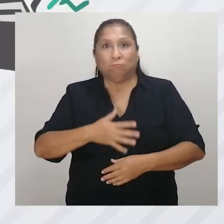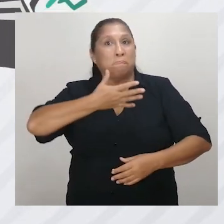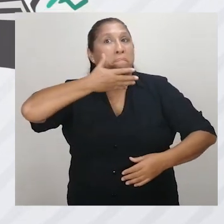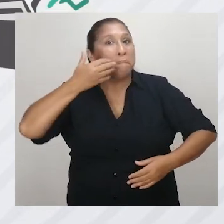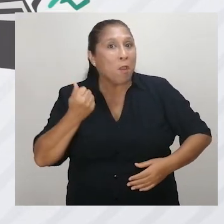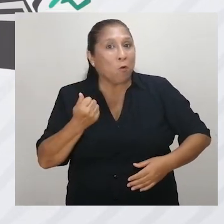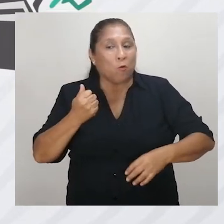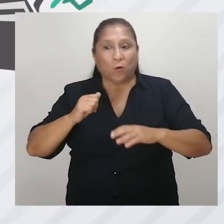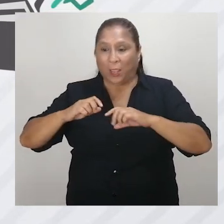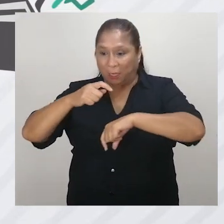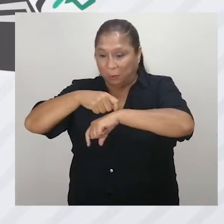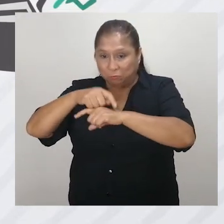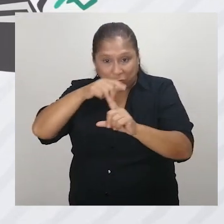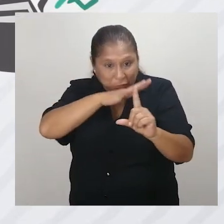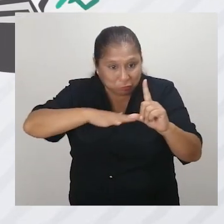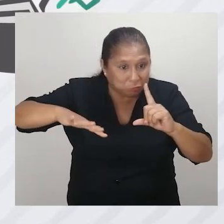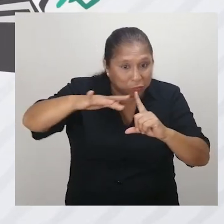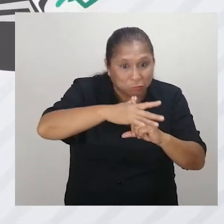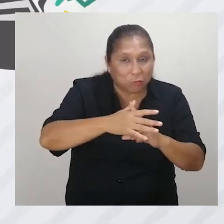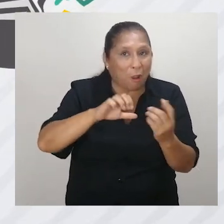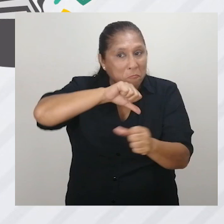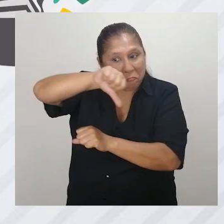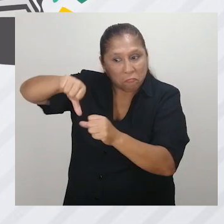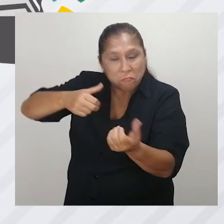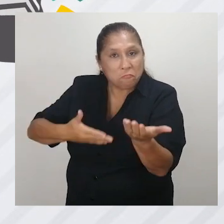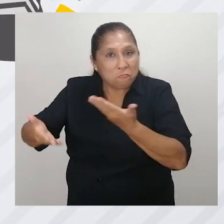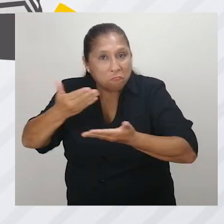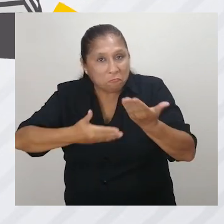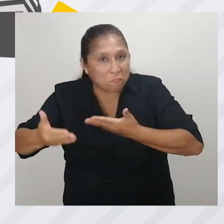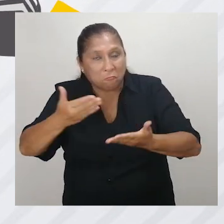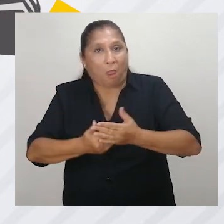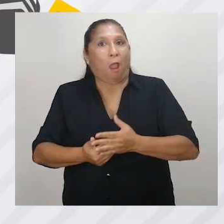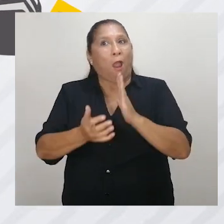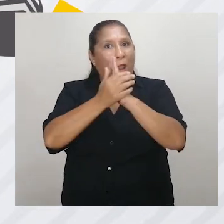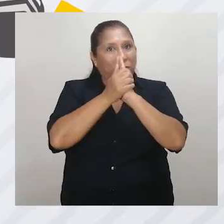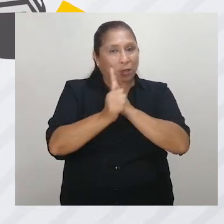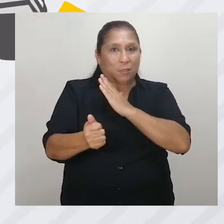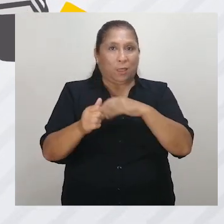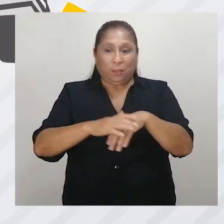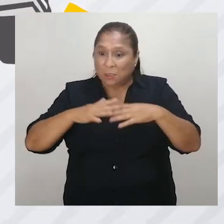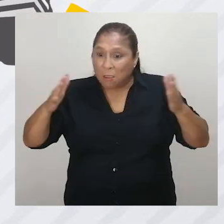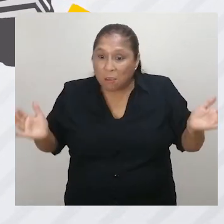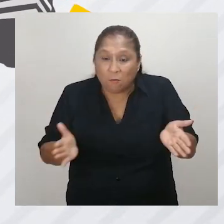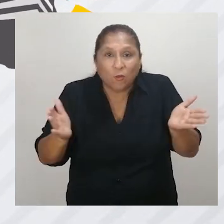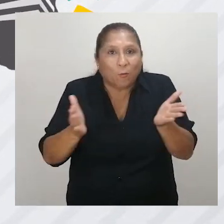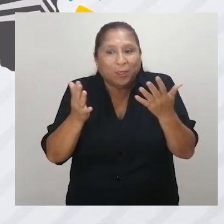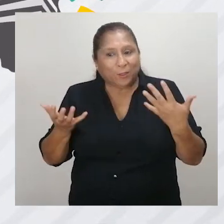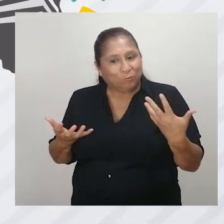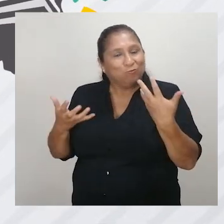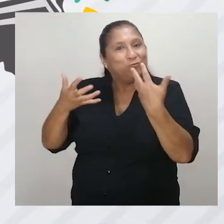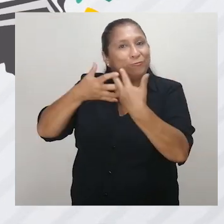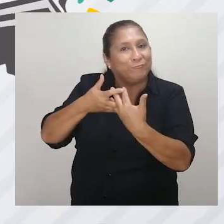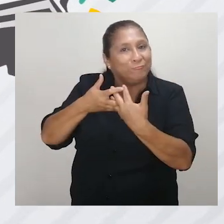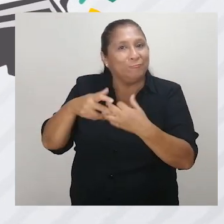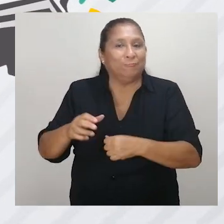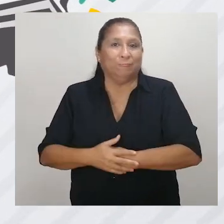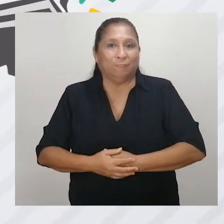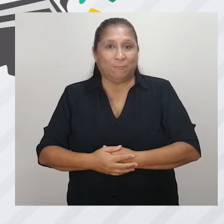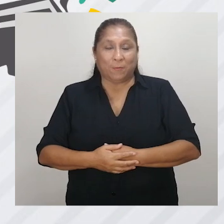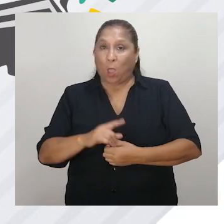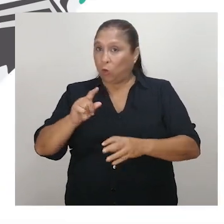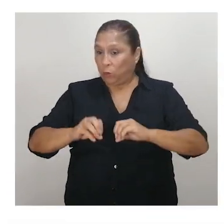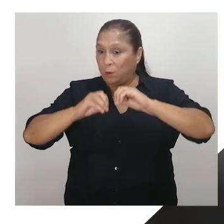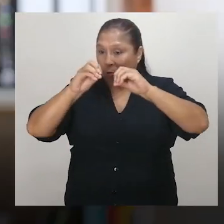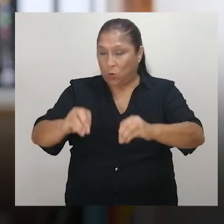productividad. Mejora el clima laboral interno. Desarrolla destrezas productivas y fomenta la empatía.